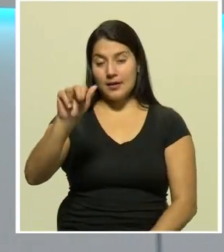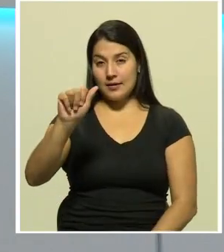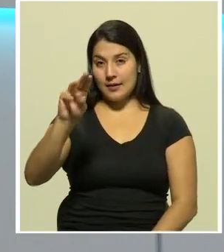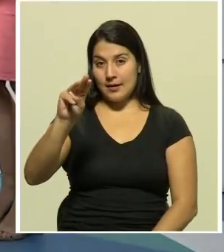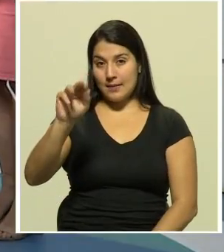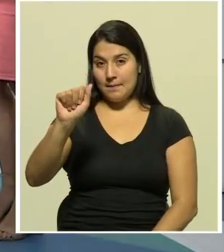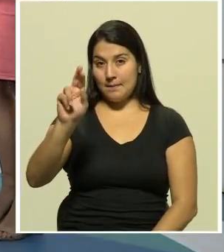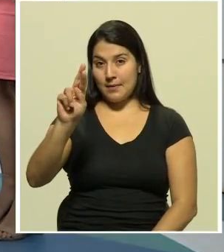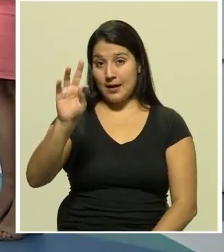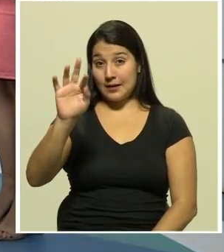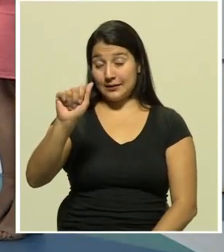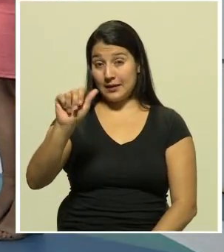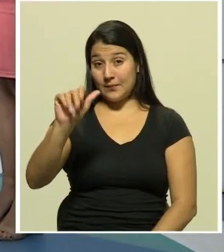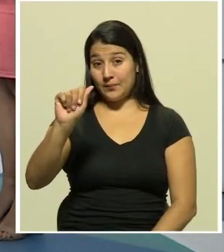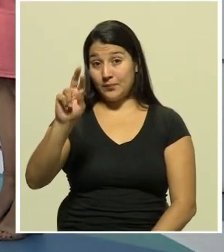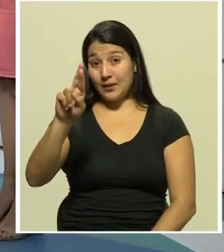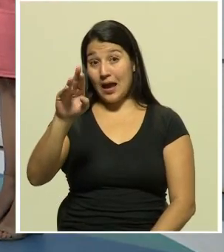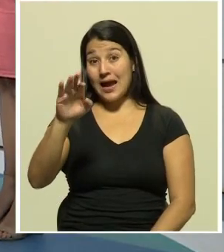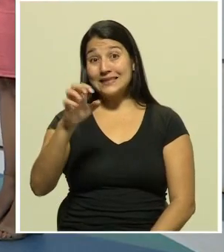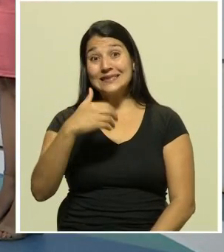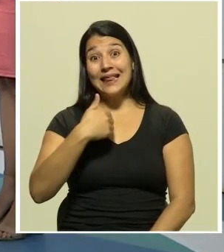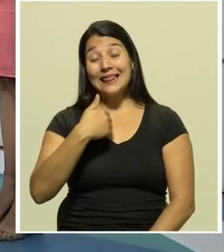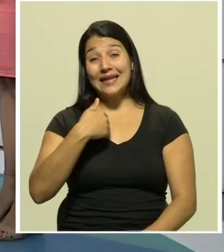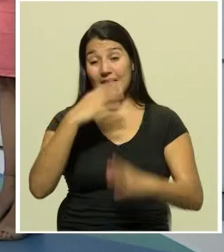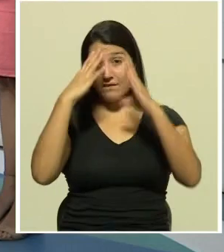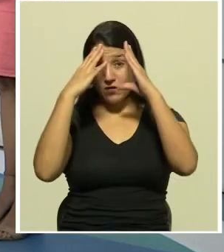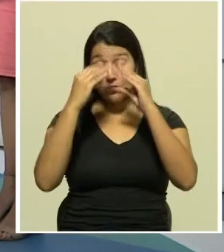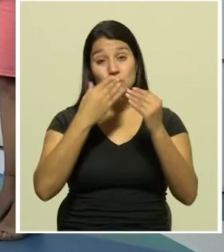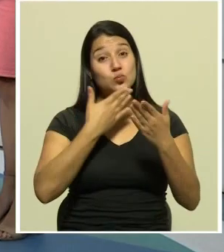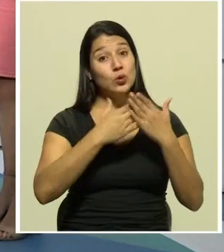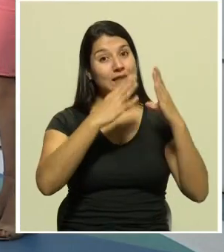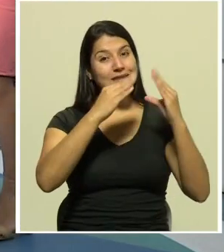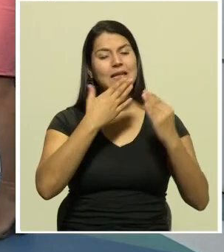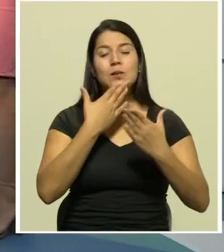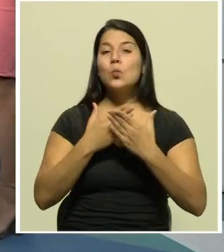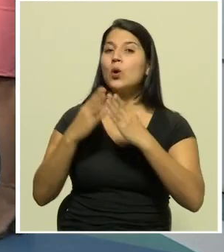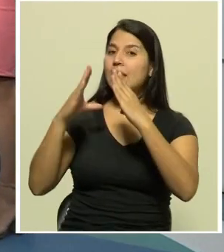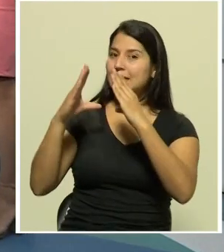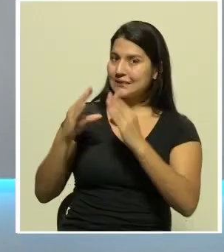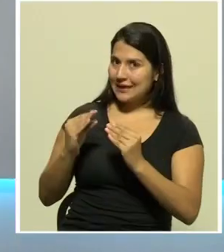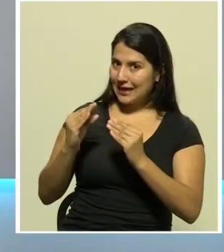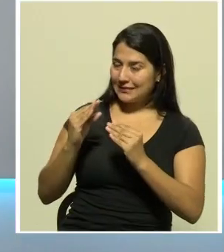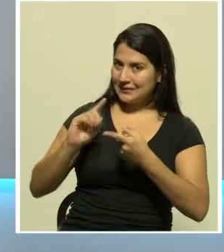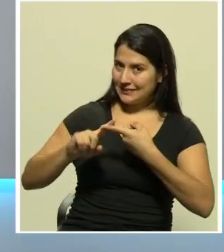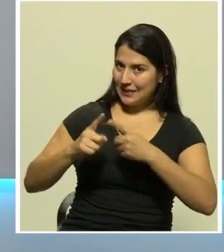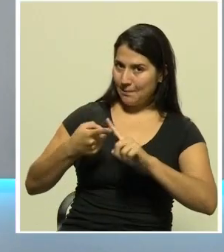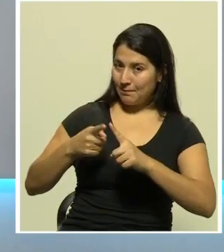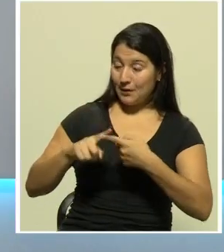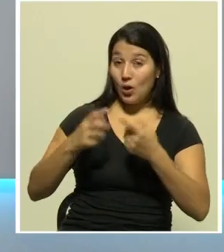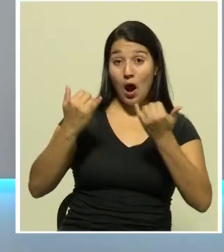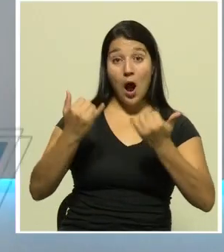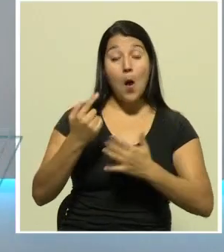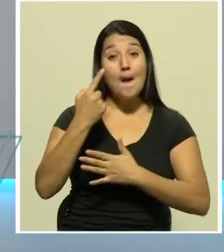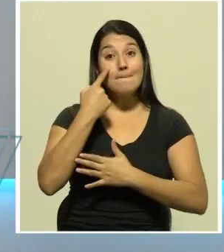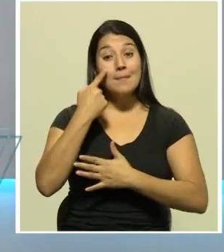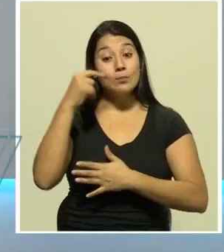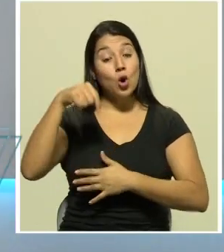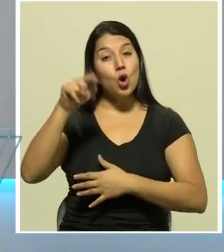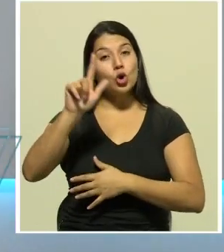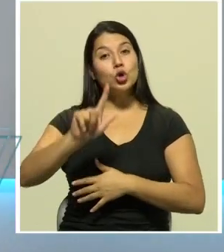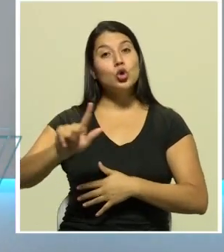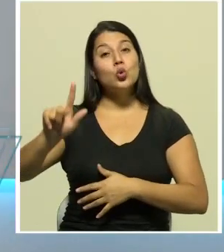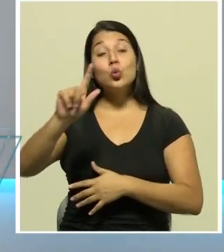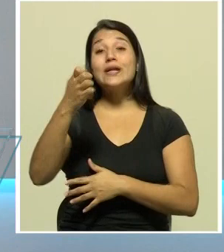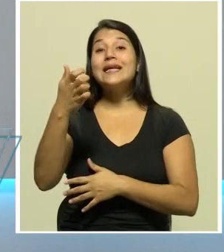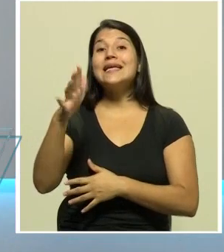informa. Buenas noches, Ana Marta. Hola, ¿qué tal? Muy buenas noches, don Ernesto y amigos televidentes. Vamos de inmediato a los datos de este lunes 15 de